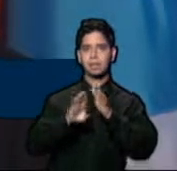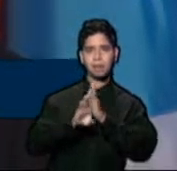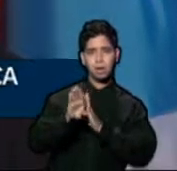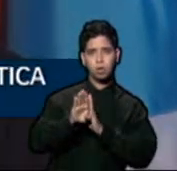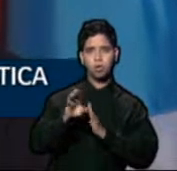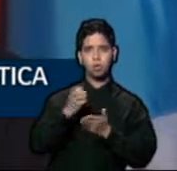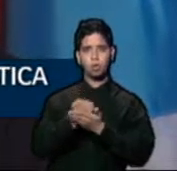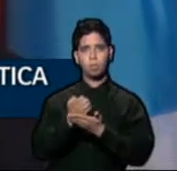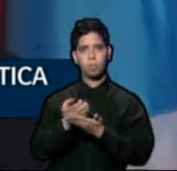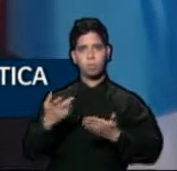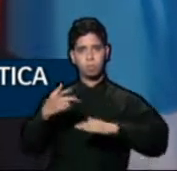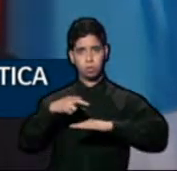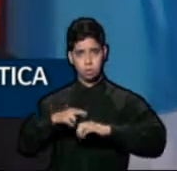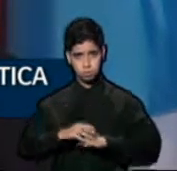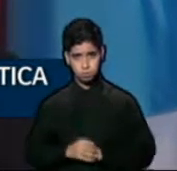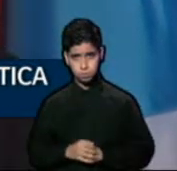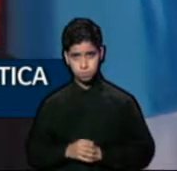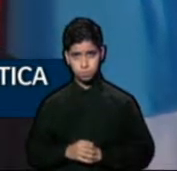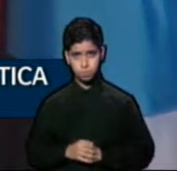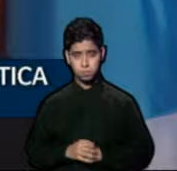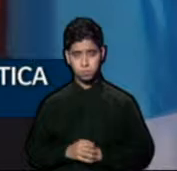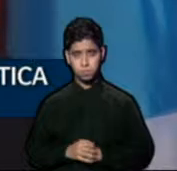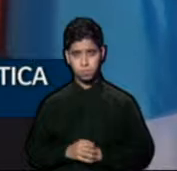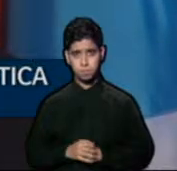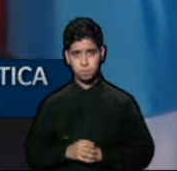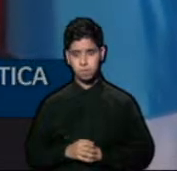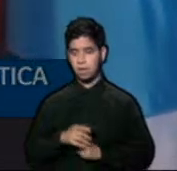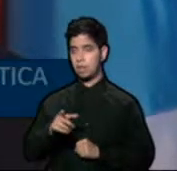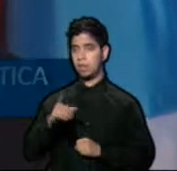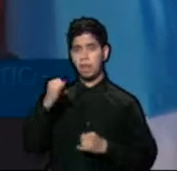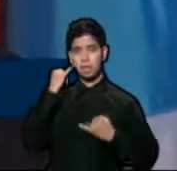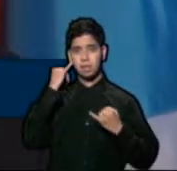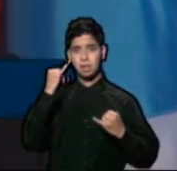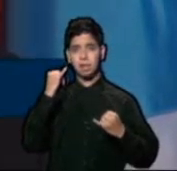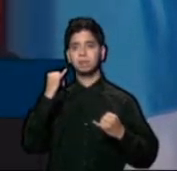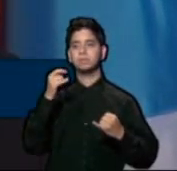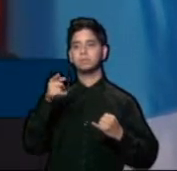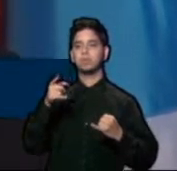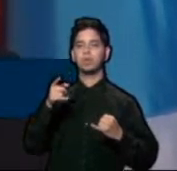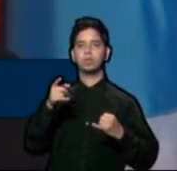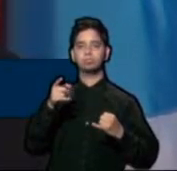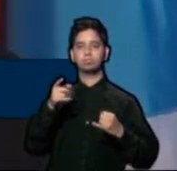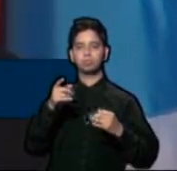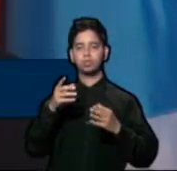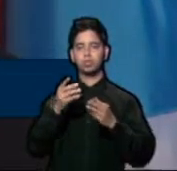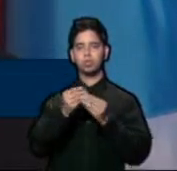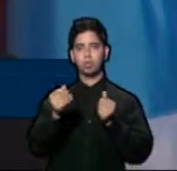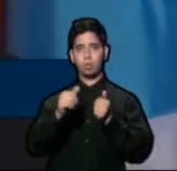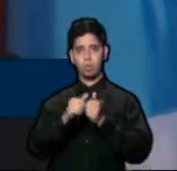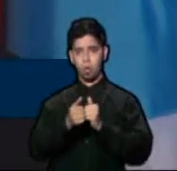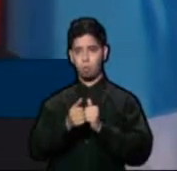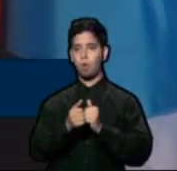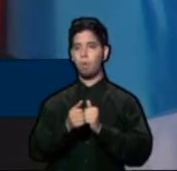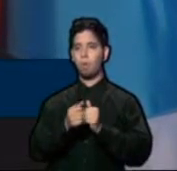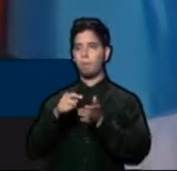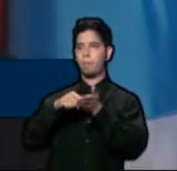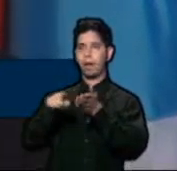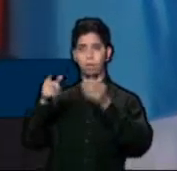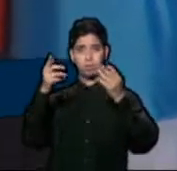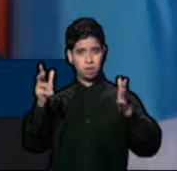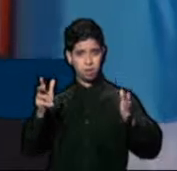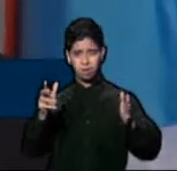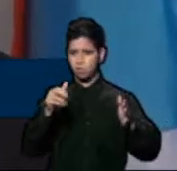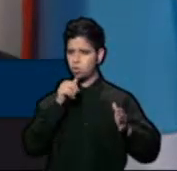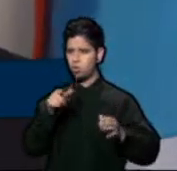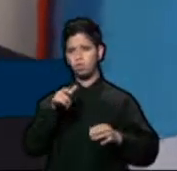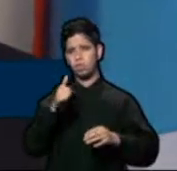de que la crisis fiscal se resuelve única y exclusivamente balanceando la chequera es una idea